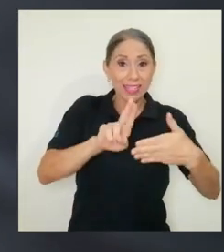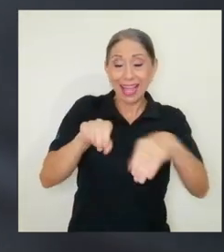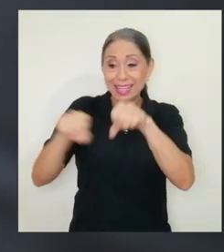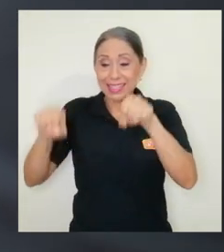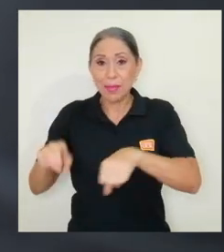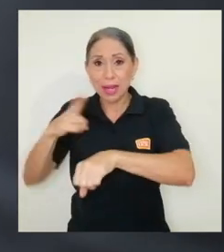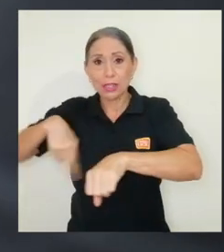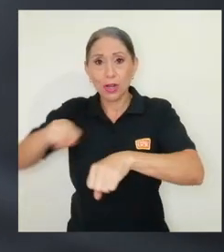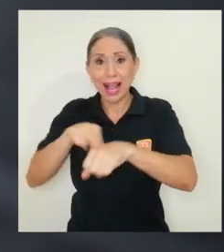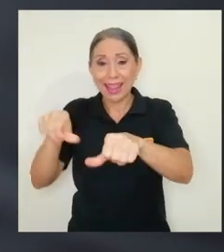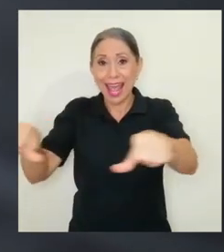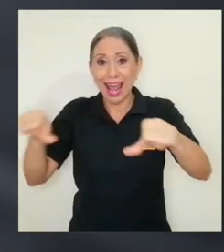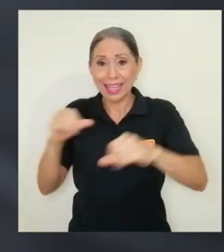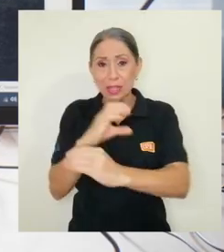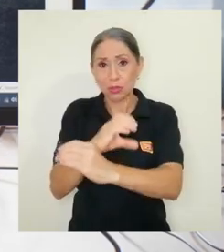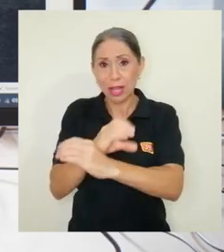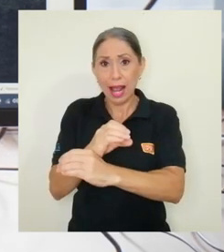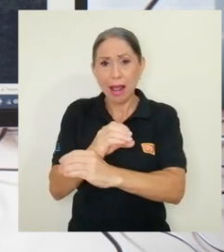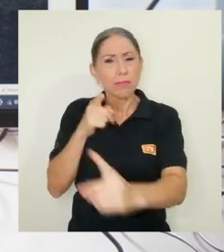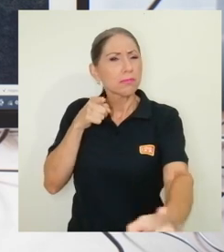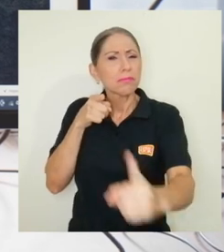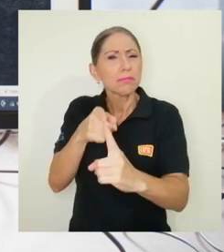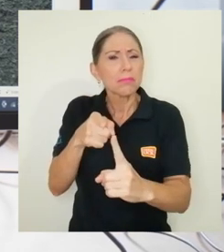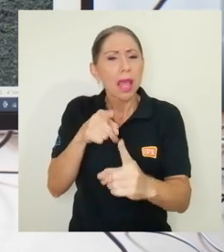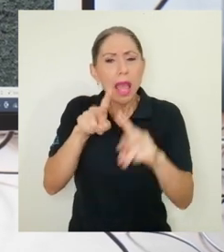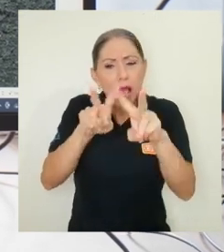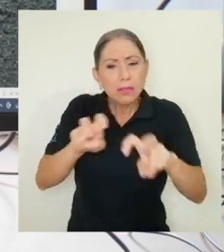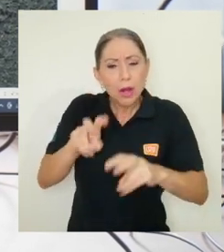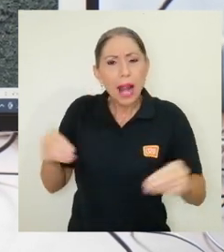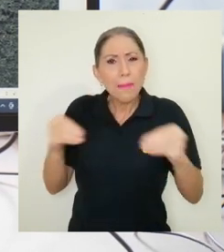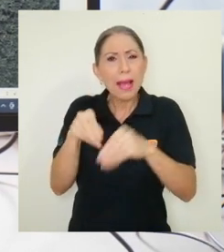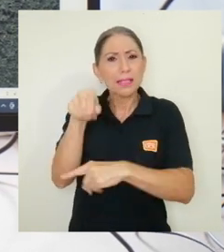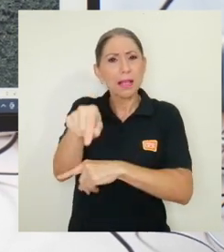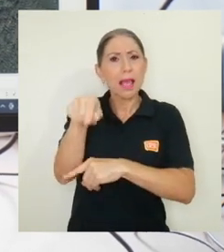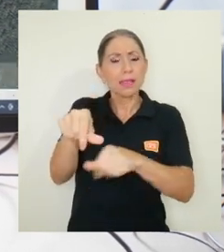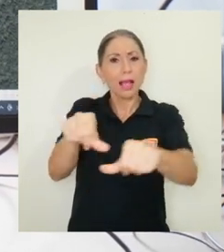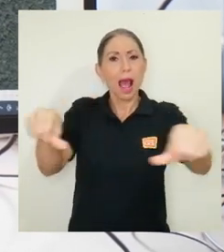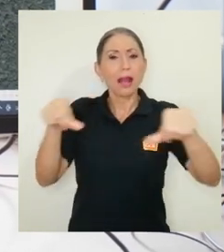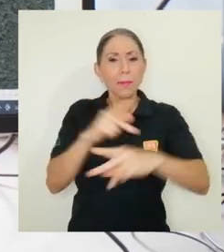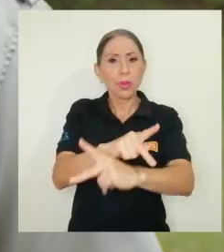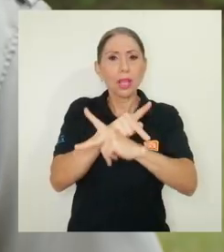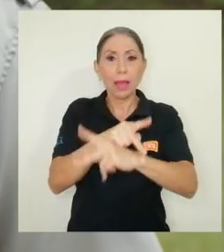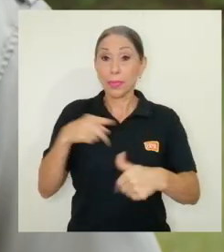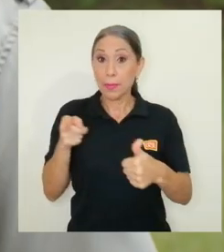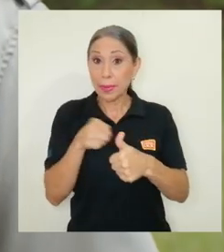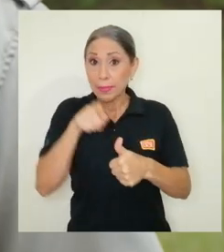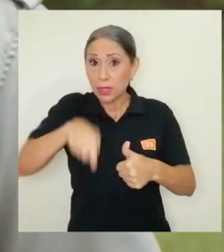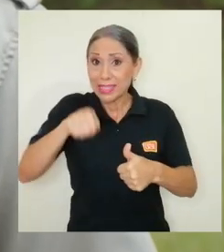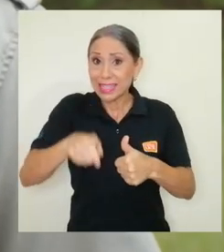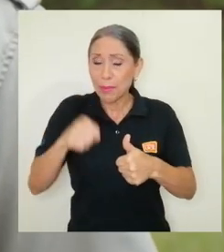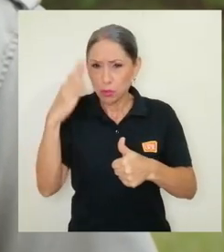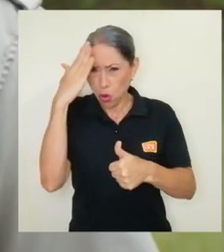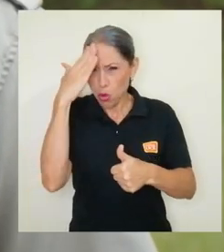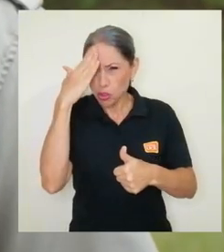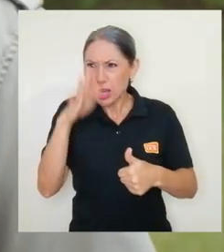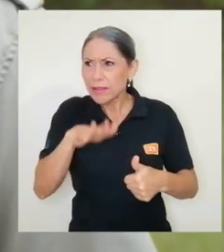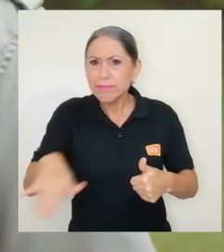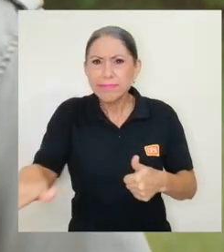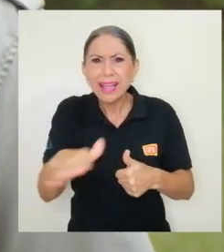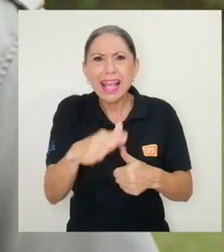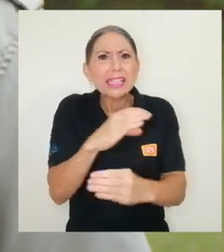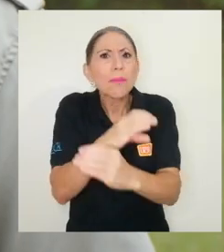de conservación con el objetivo de explorar más esta área protegida primero que todo necesitamos conocer qué es lo que estamos conservando